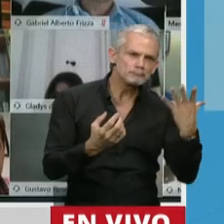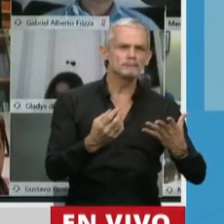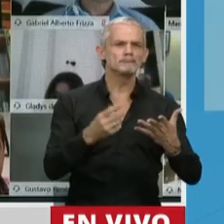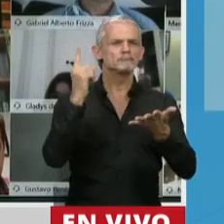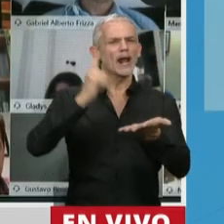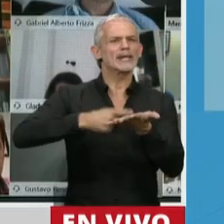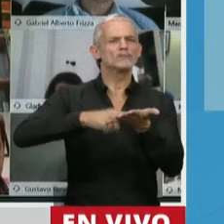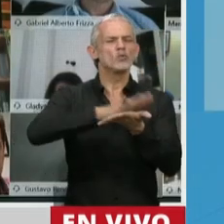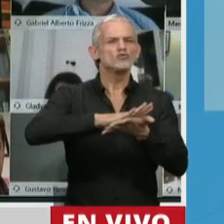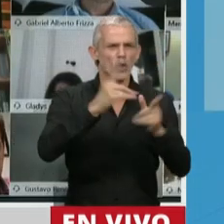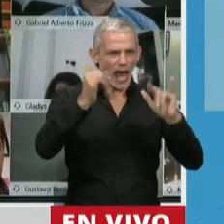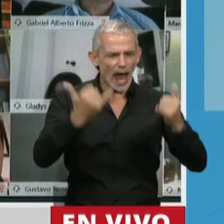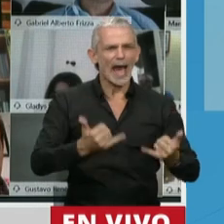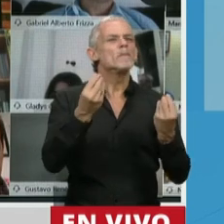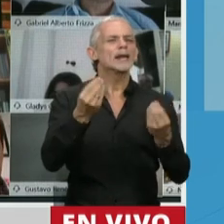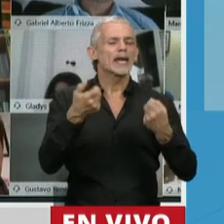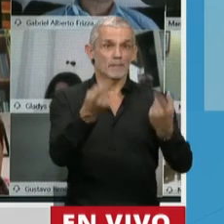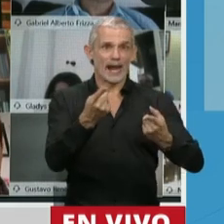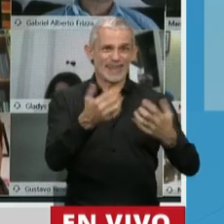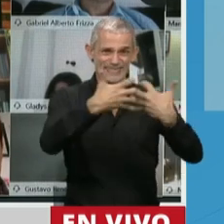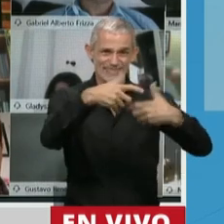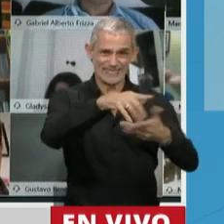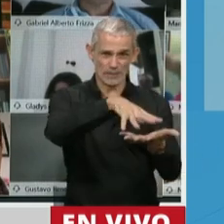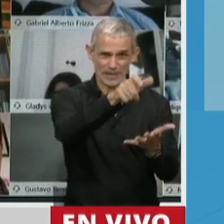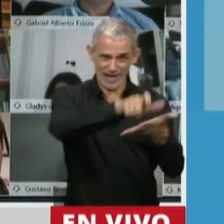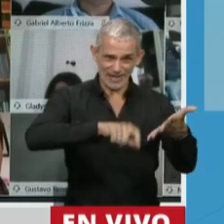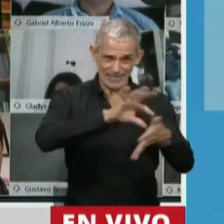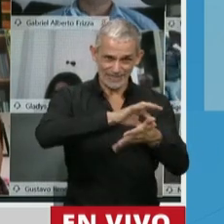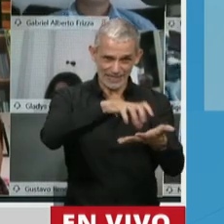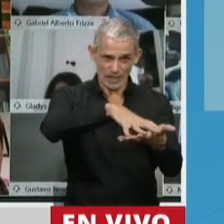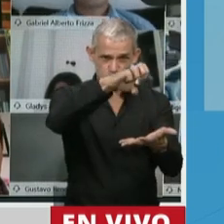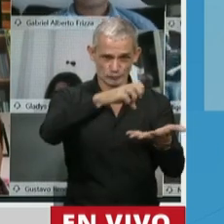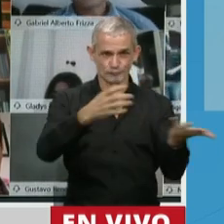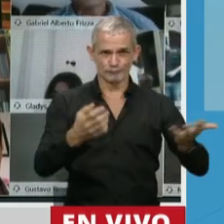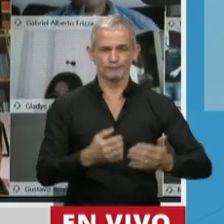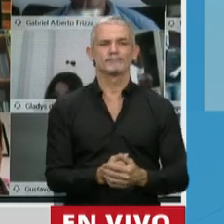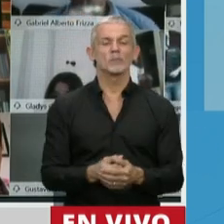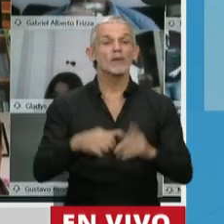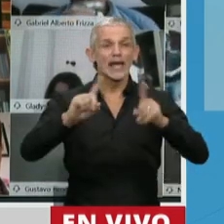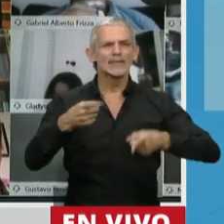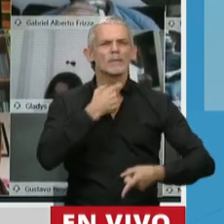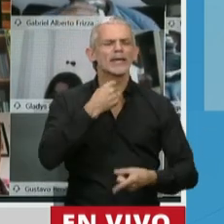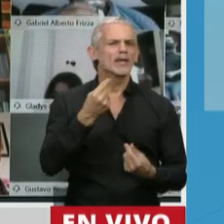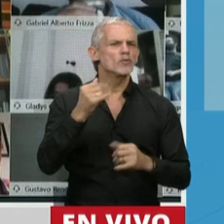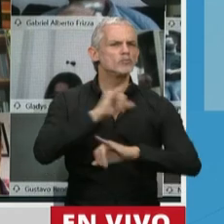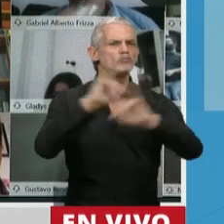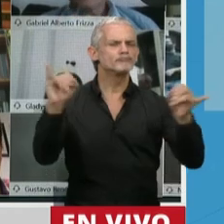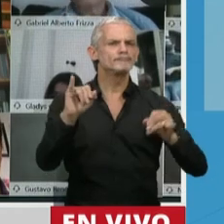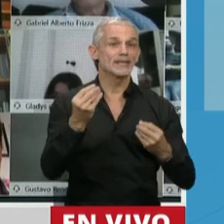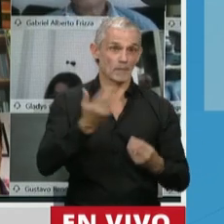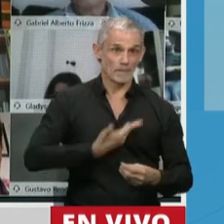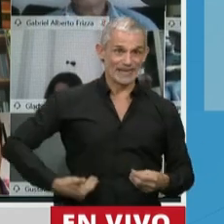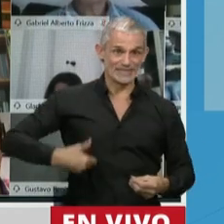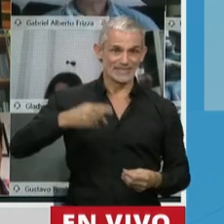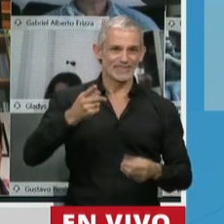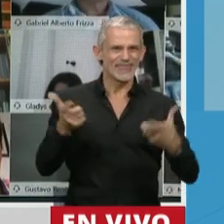resoluciones para posibilitar el sistema. Entonces, también quiero destacar que el